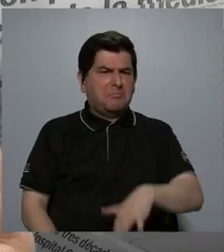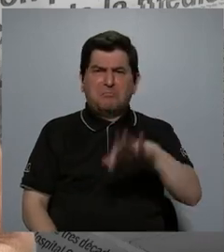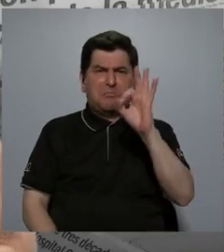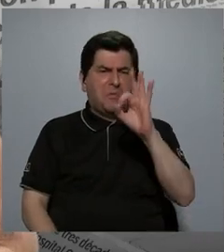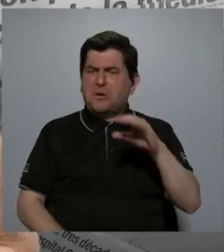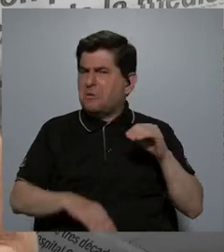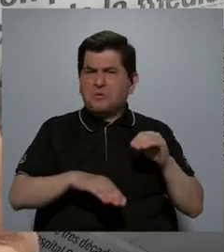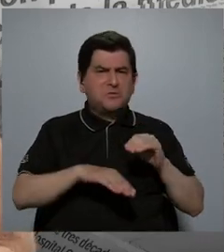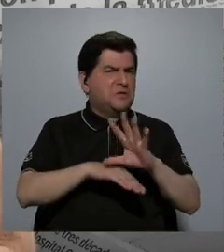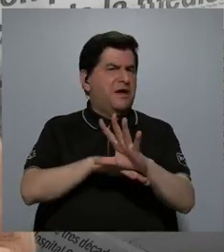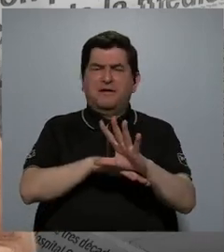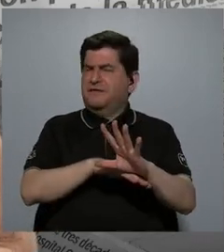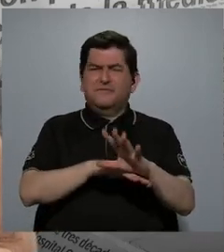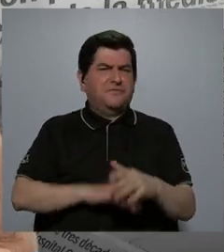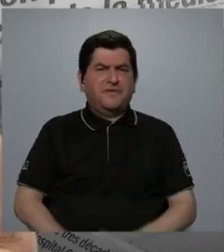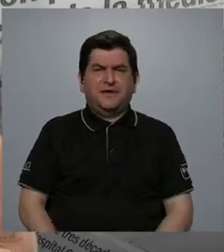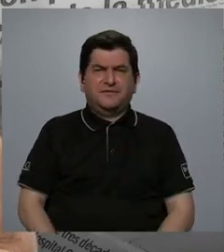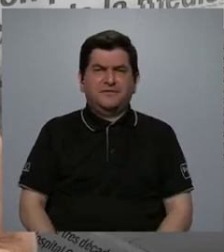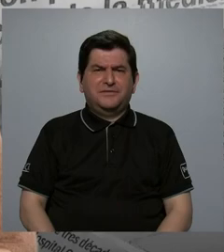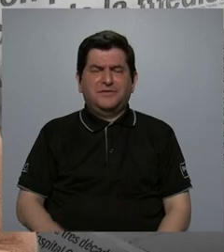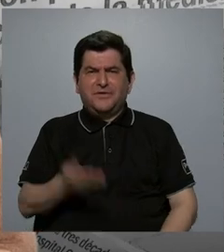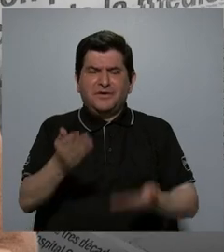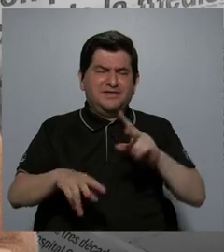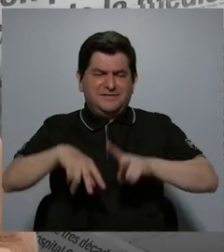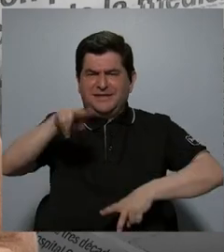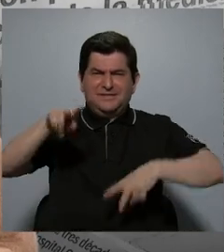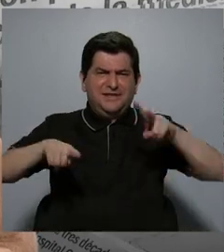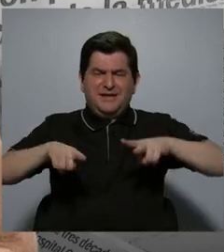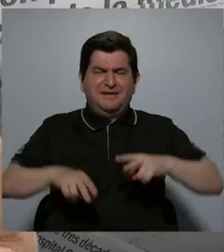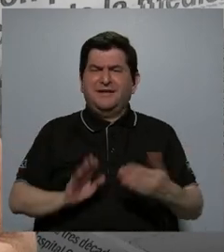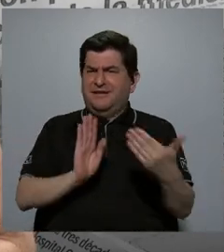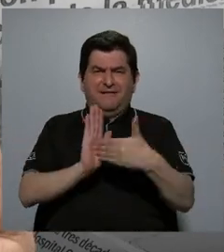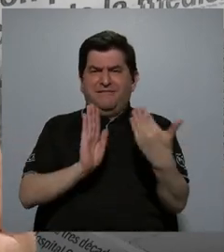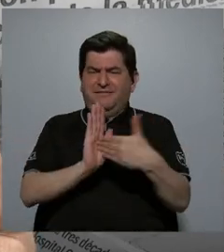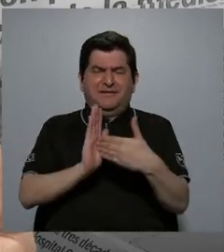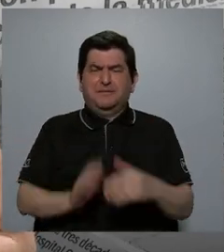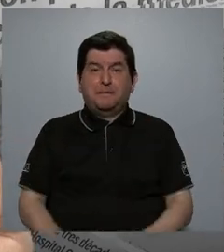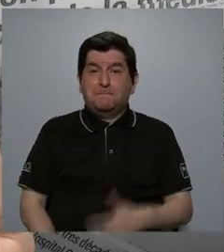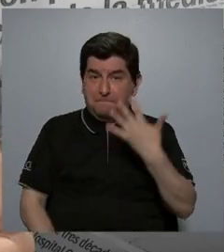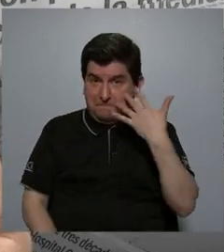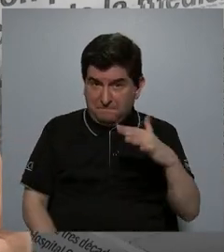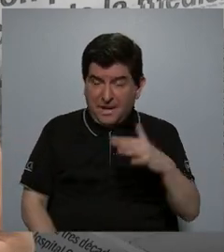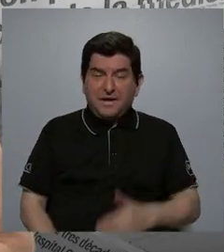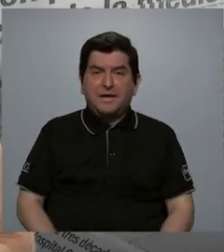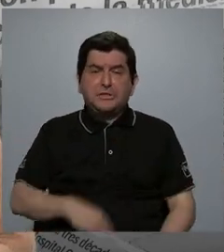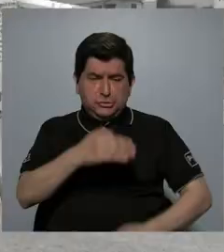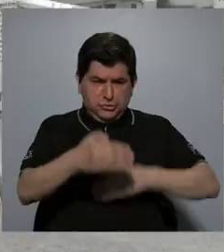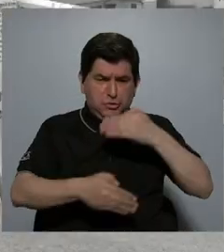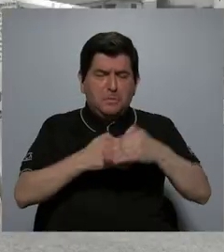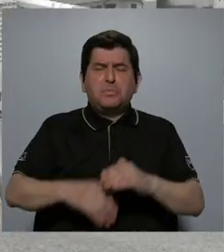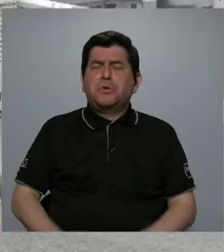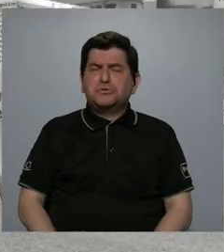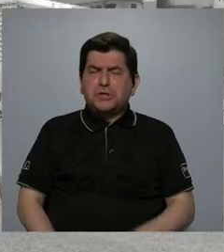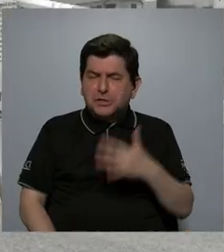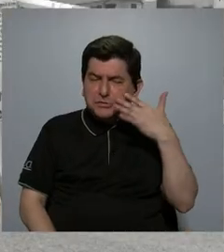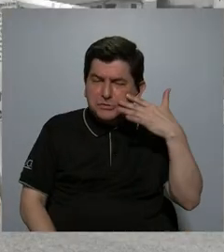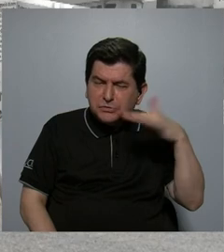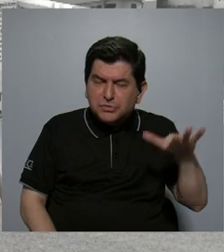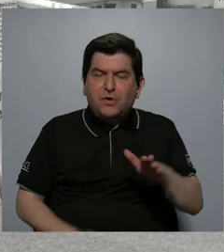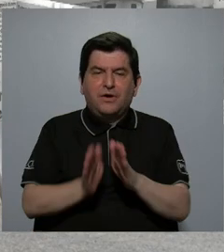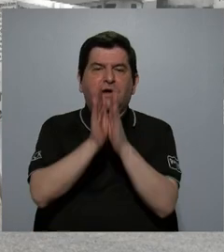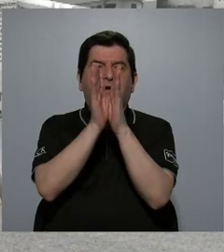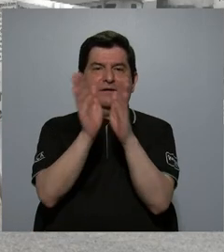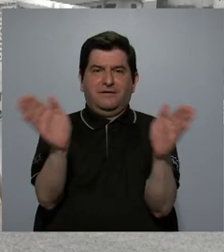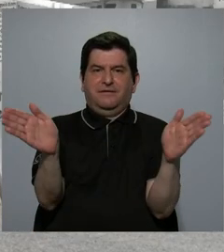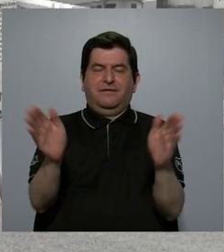muchos efectos de esta variable, ¿no?, de manera que parece que se comportan de una manera parecida en general,